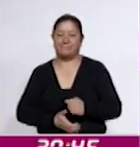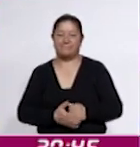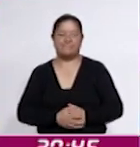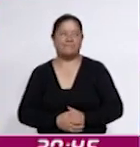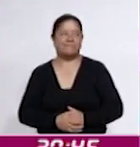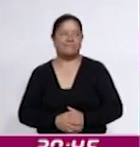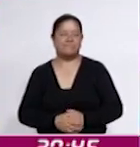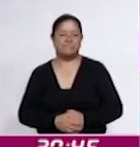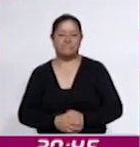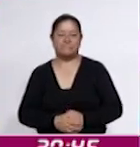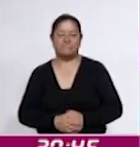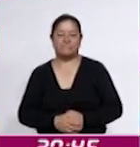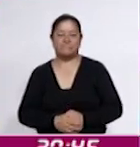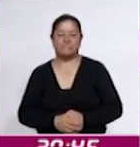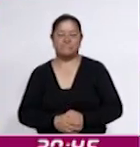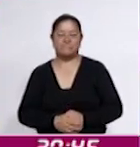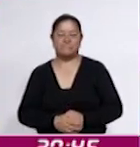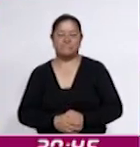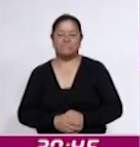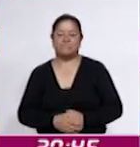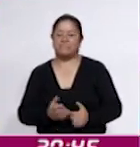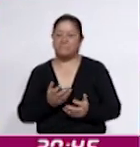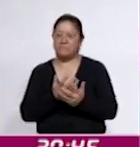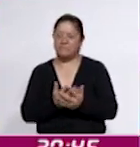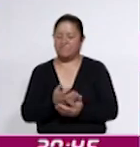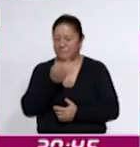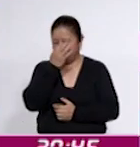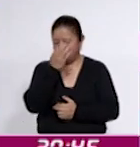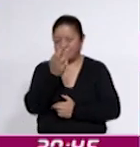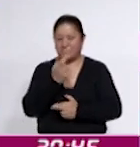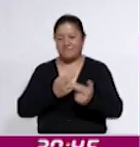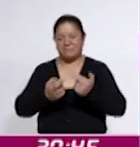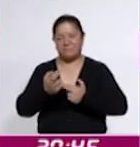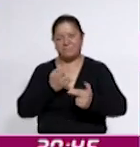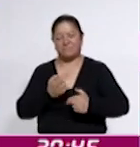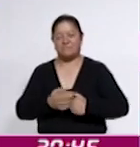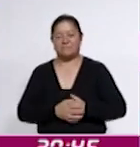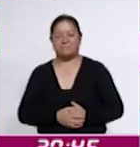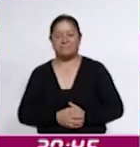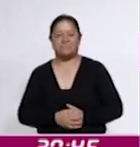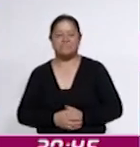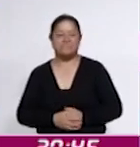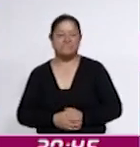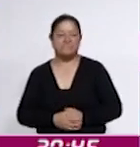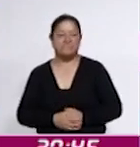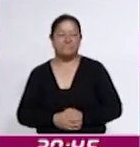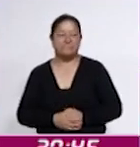Es momento de irnos a una pausa. Es muy breve. Enseguida regresamos.